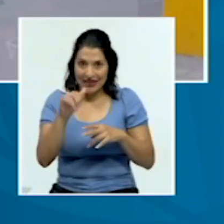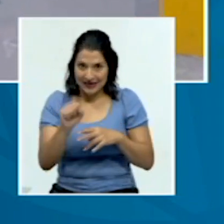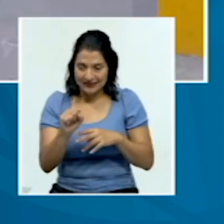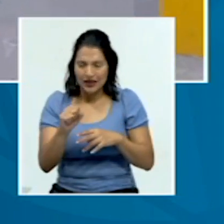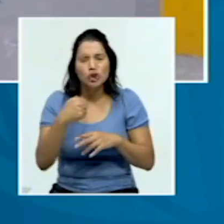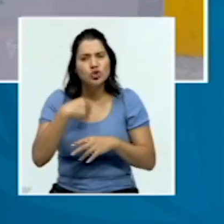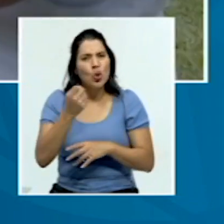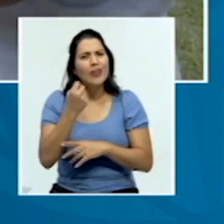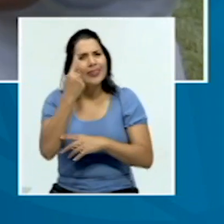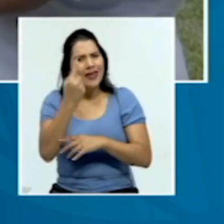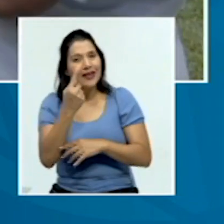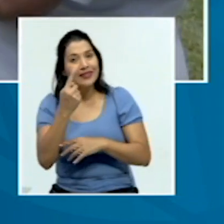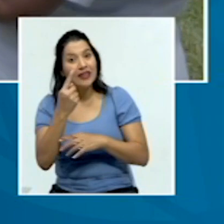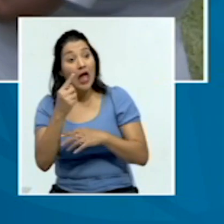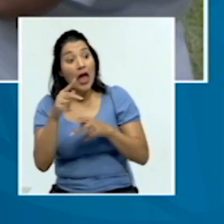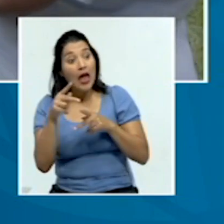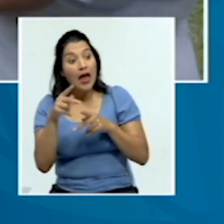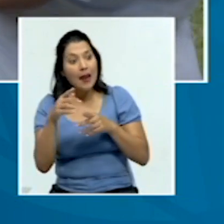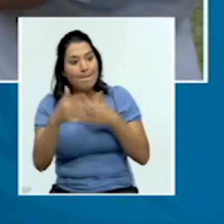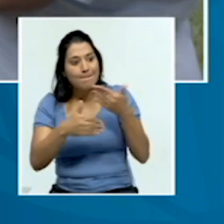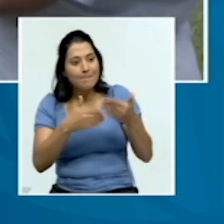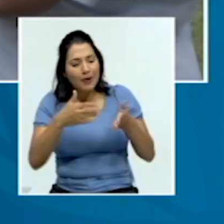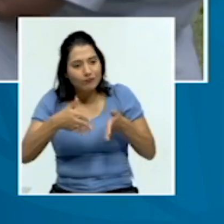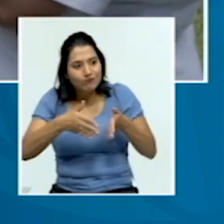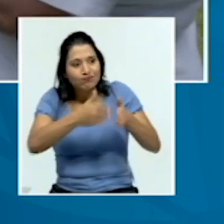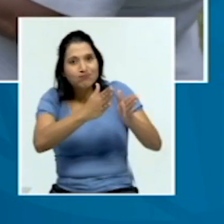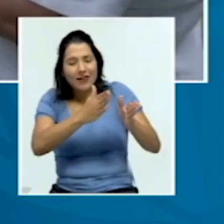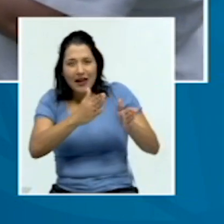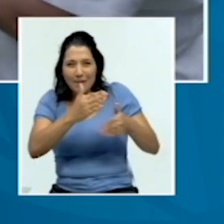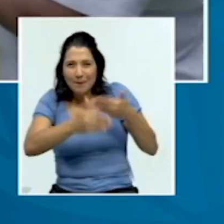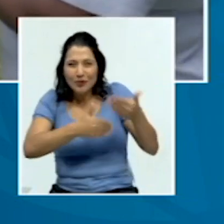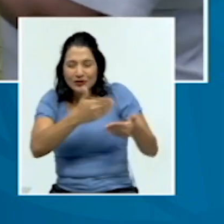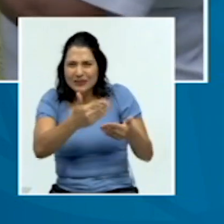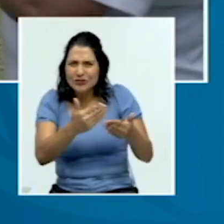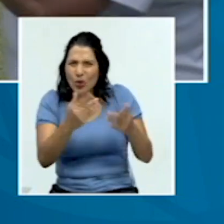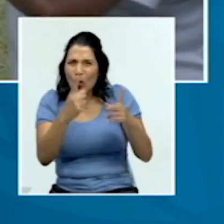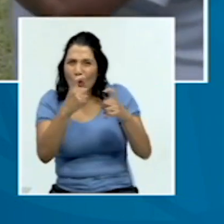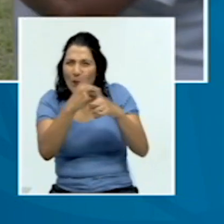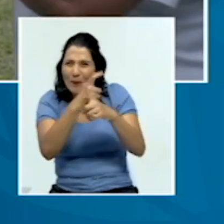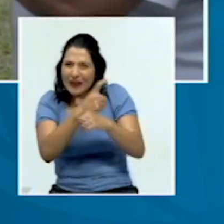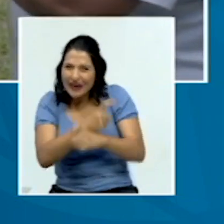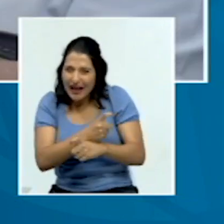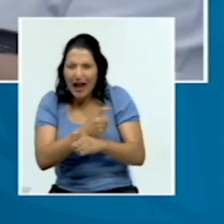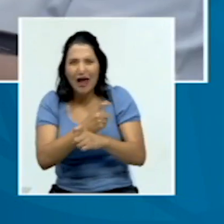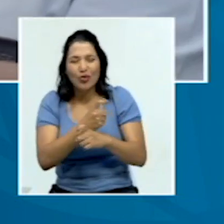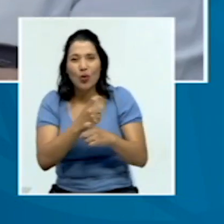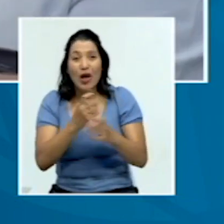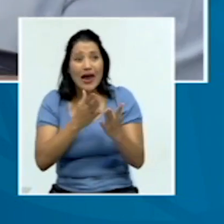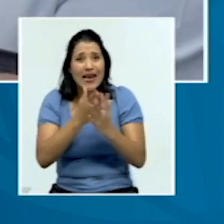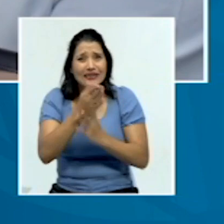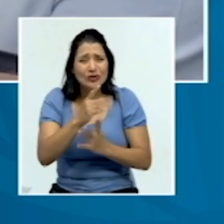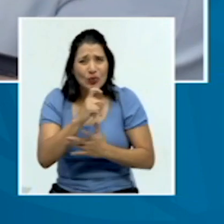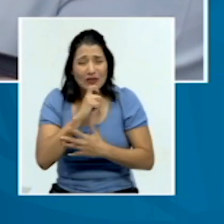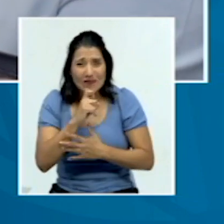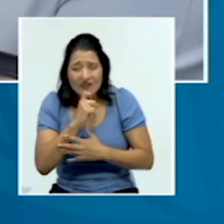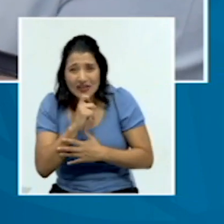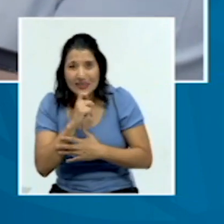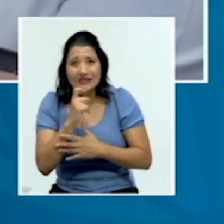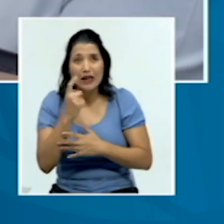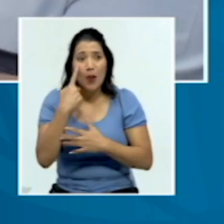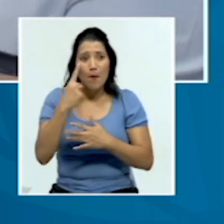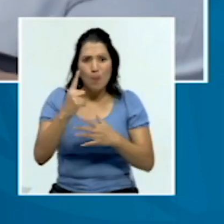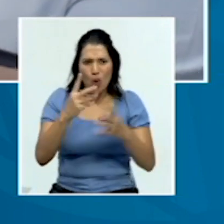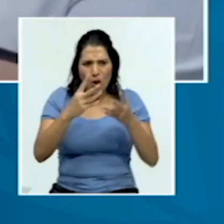el viaje tenía dificultades logísticas y que el acceso era difícil por la topografía y el terreno y la